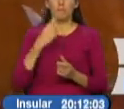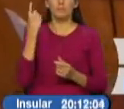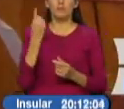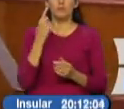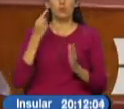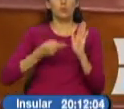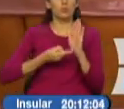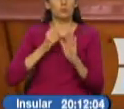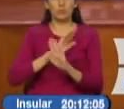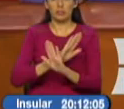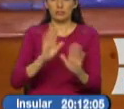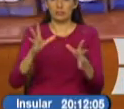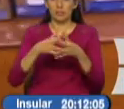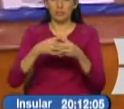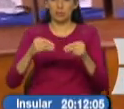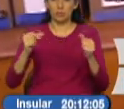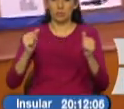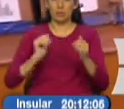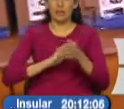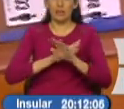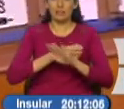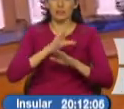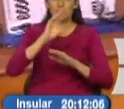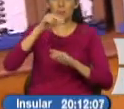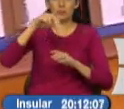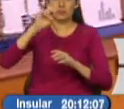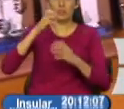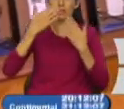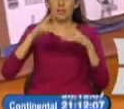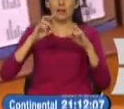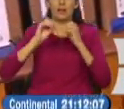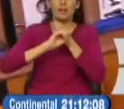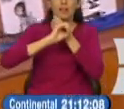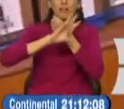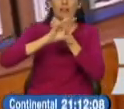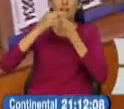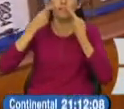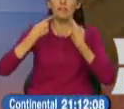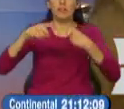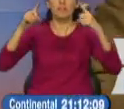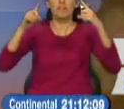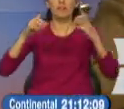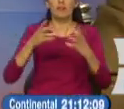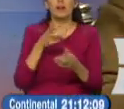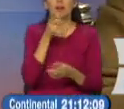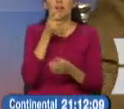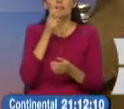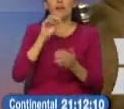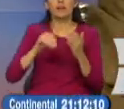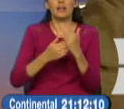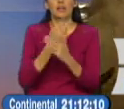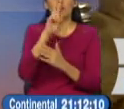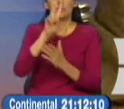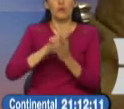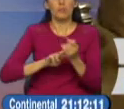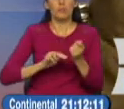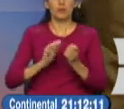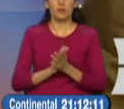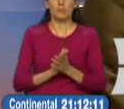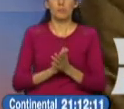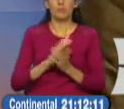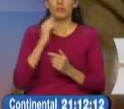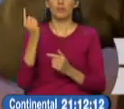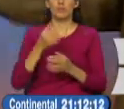vez que se resuelva esta fase, el CNE estará en capacidad de posesionar al nuevo binomio presidencial. Solamente el momento que el Tribunal